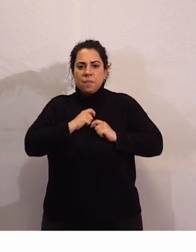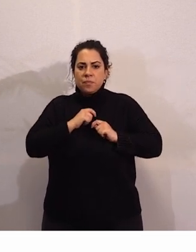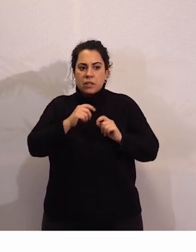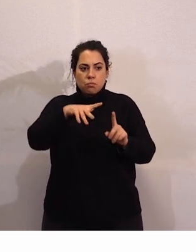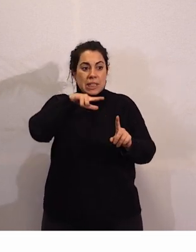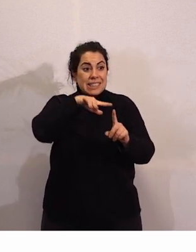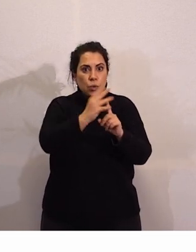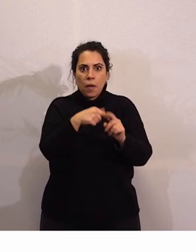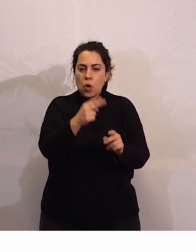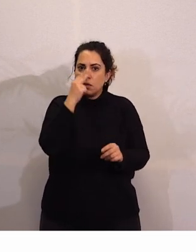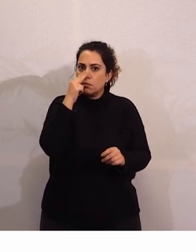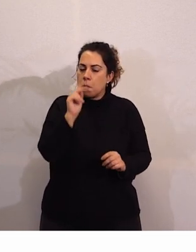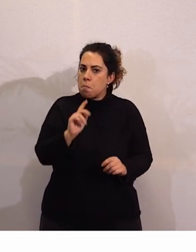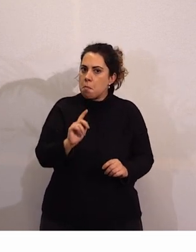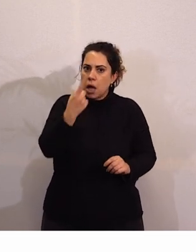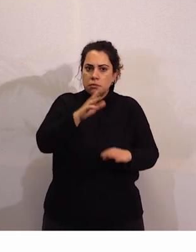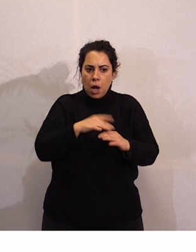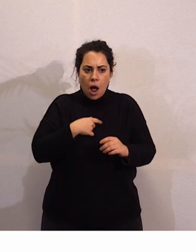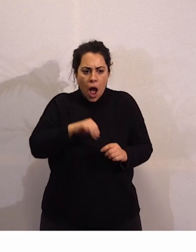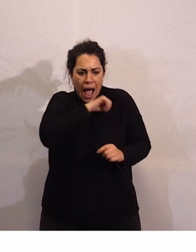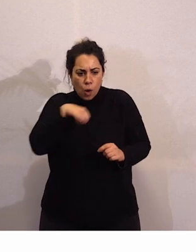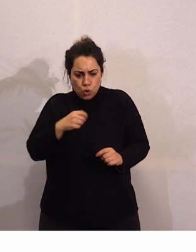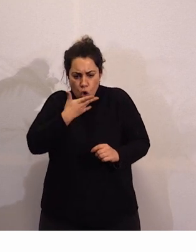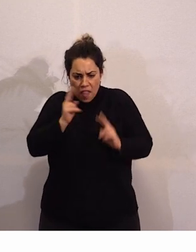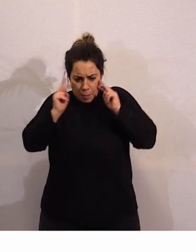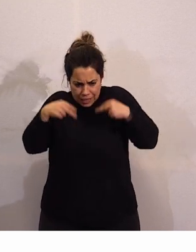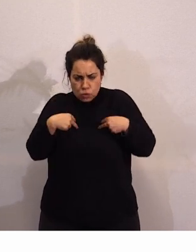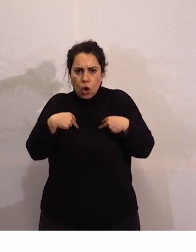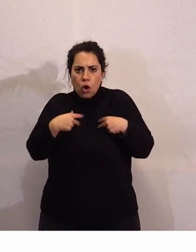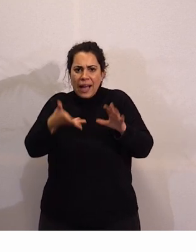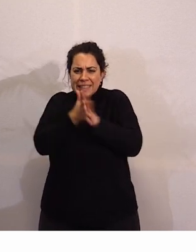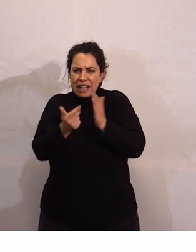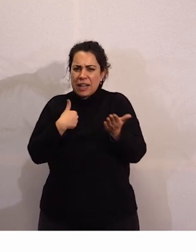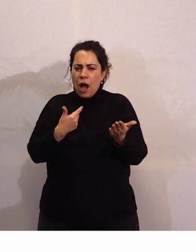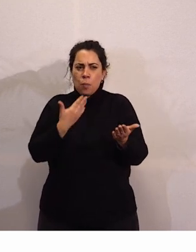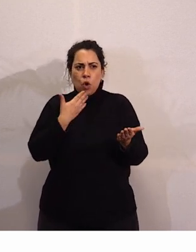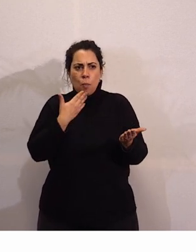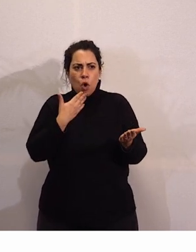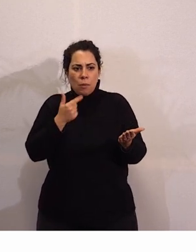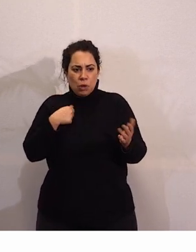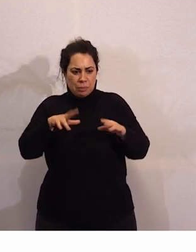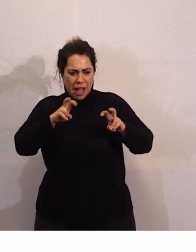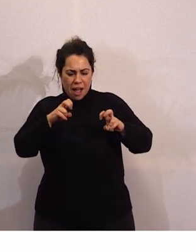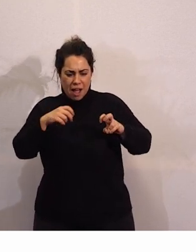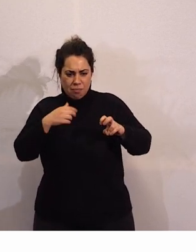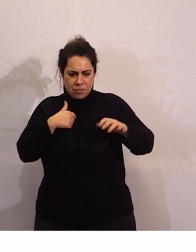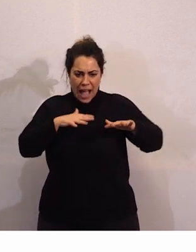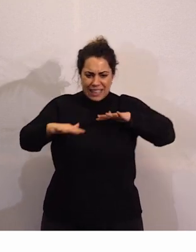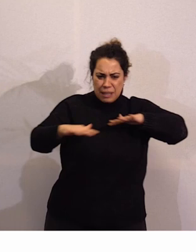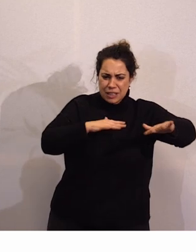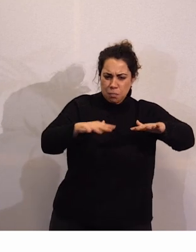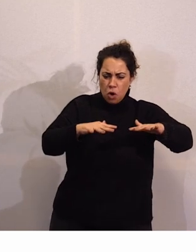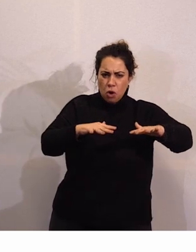más interesante de autoconocimiento para mí o sea mezclar esa parte del activismo y